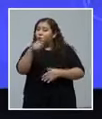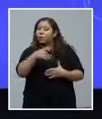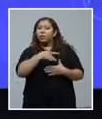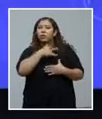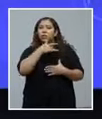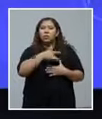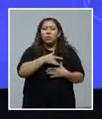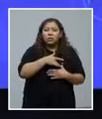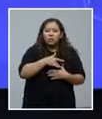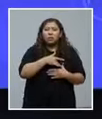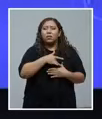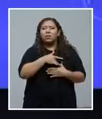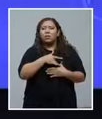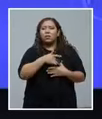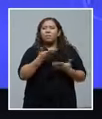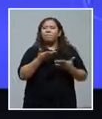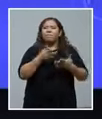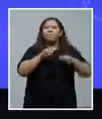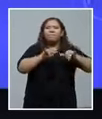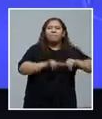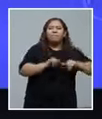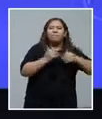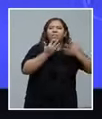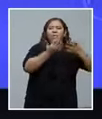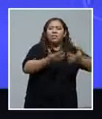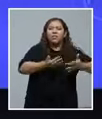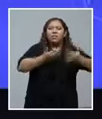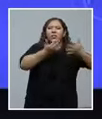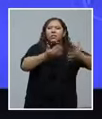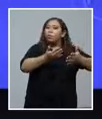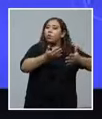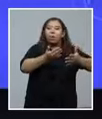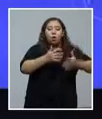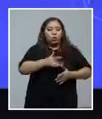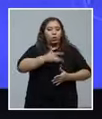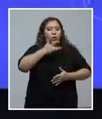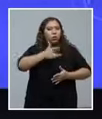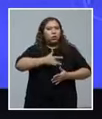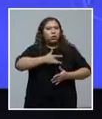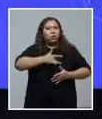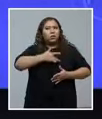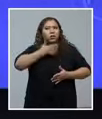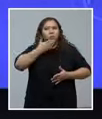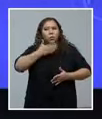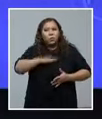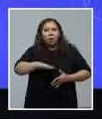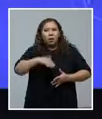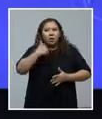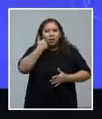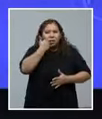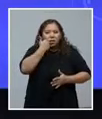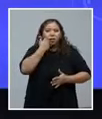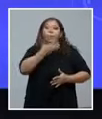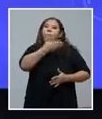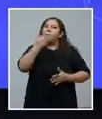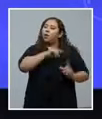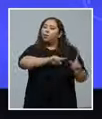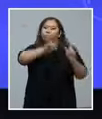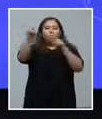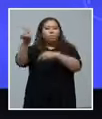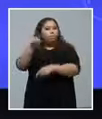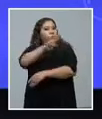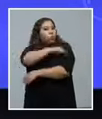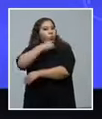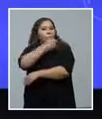estar muy complicado, no espere a estar con mucha dificultad respiratoria para ir a un hospital. No esconda si tiene un síntoma. Por eso es importante